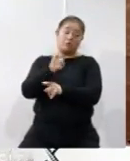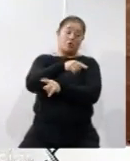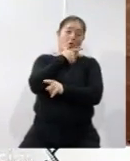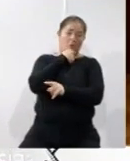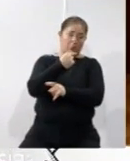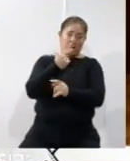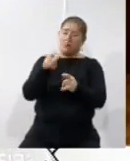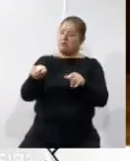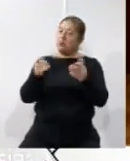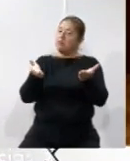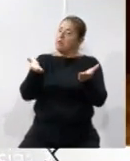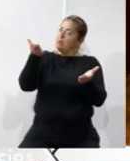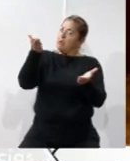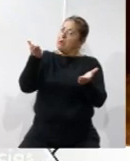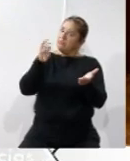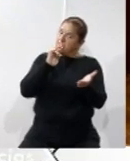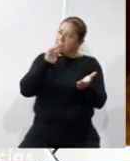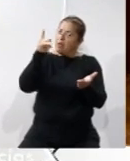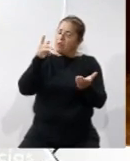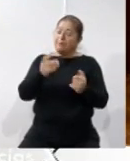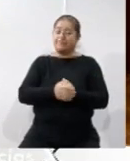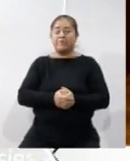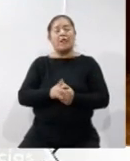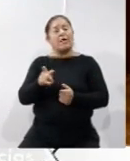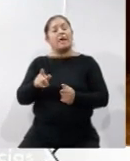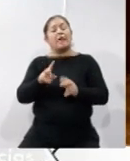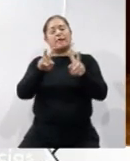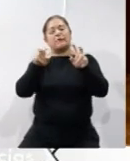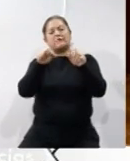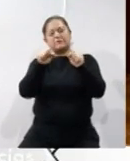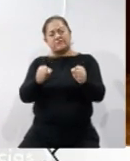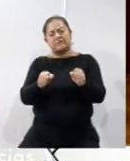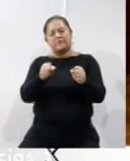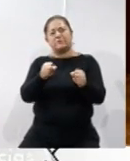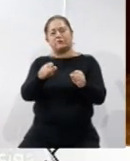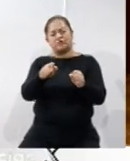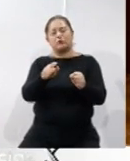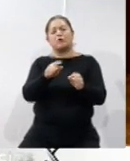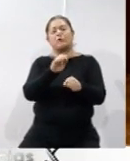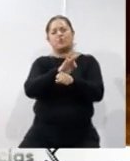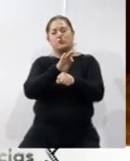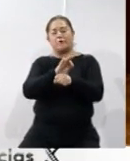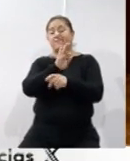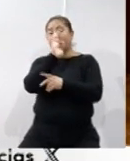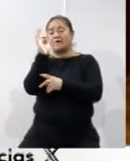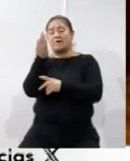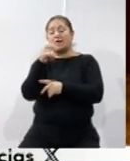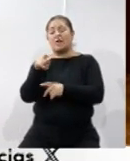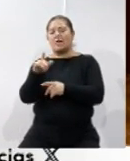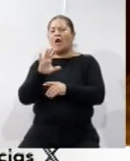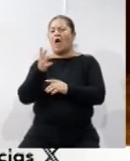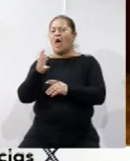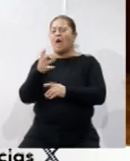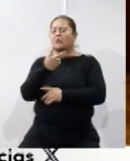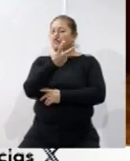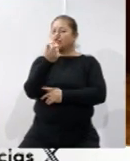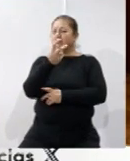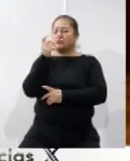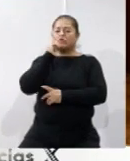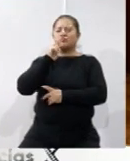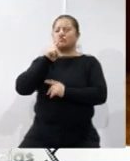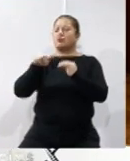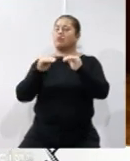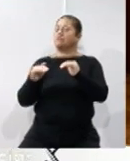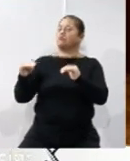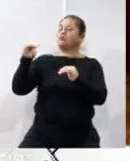caballeros. Y en el caso del Servicio de Protección Federal, hemos tenido la oportunidad de ascender a más o menos unas 200 mujeres a